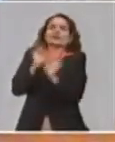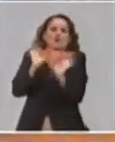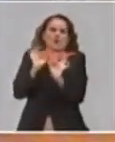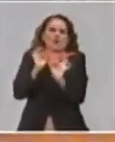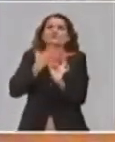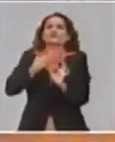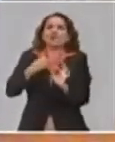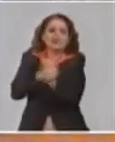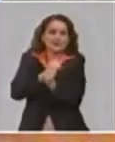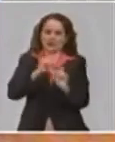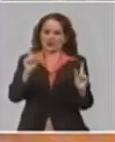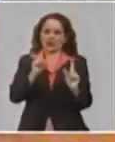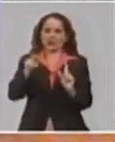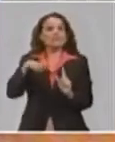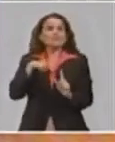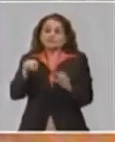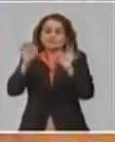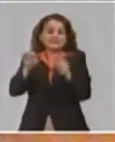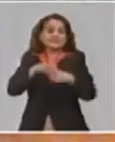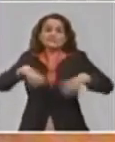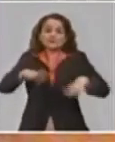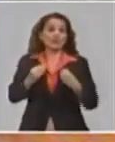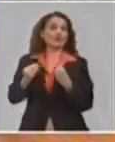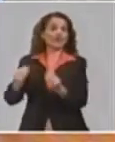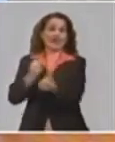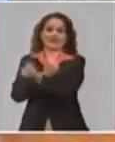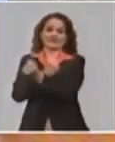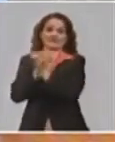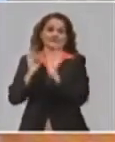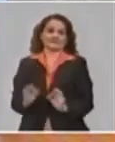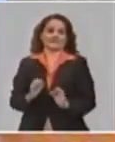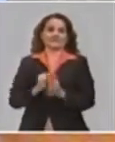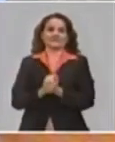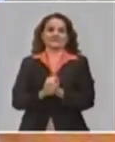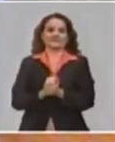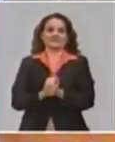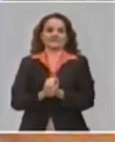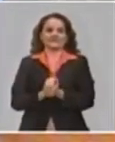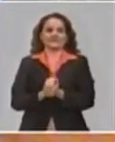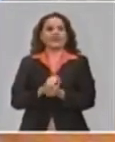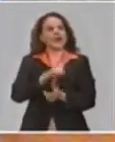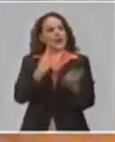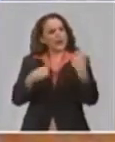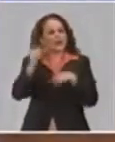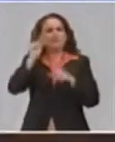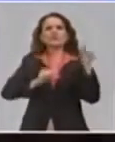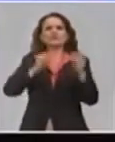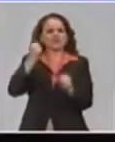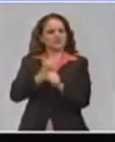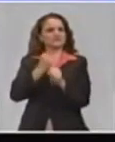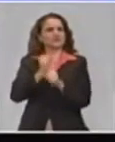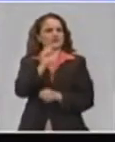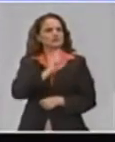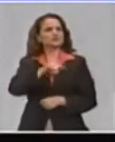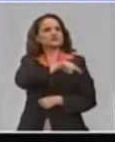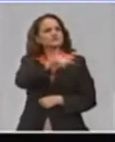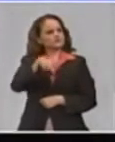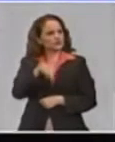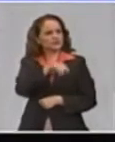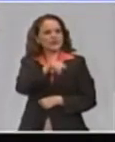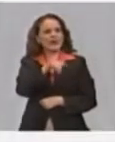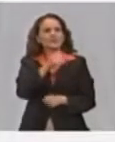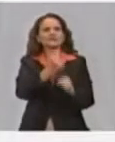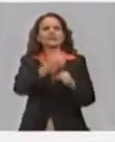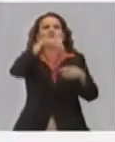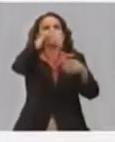Hay un grupo de trabajadores sociales que están trabajando en los centros de atención social para las personas que tienen conducta de